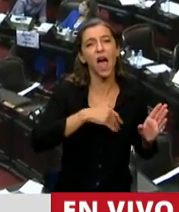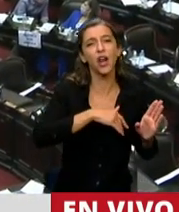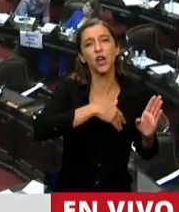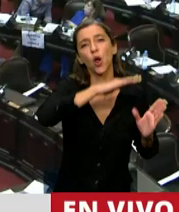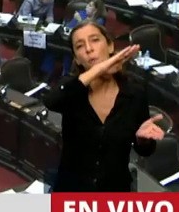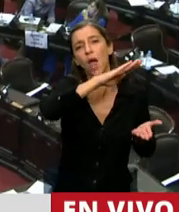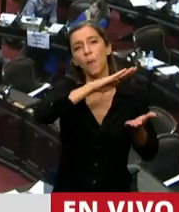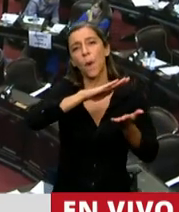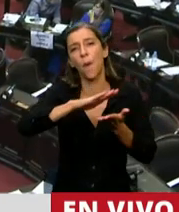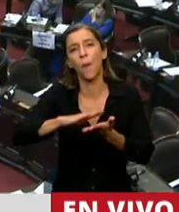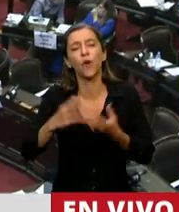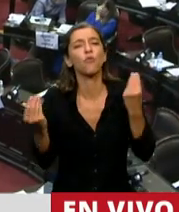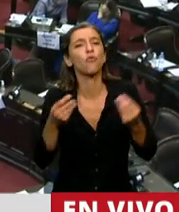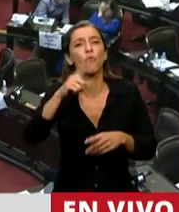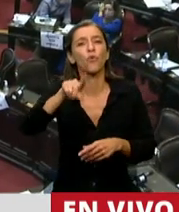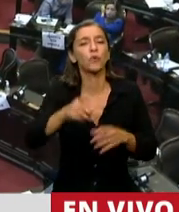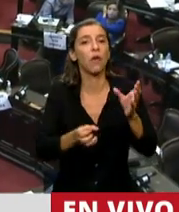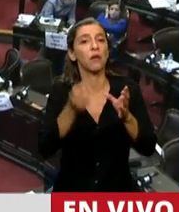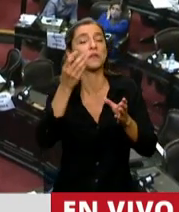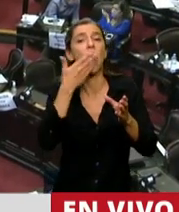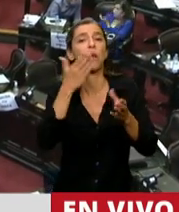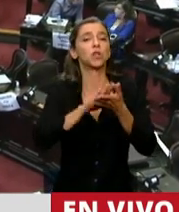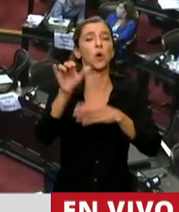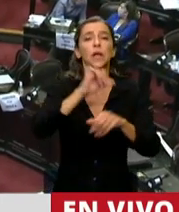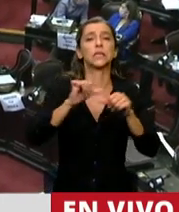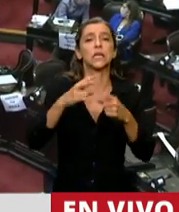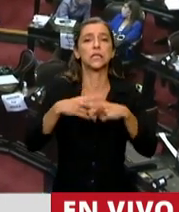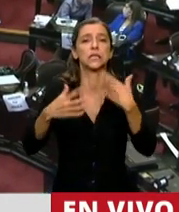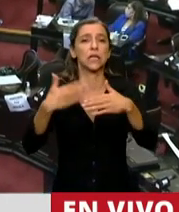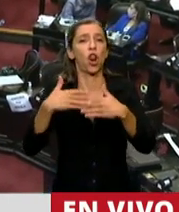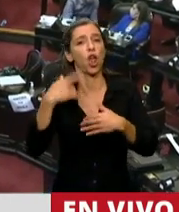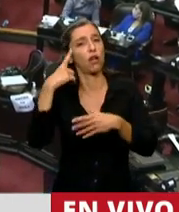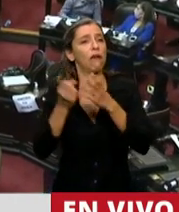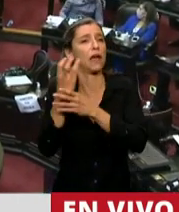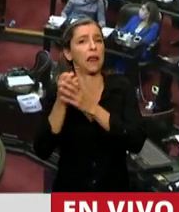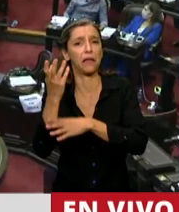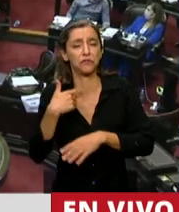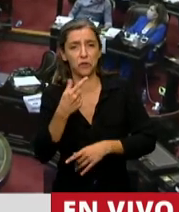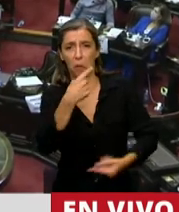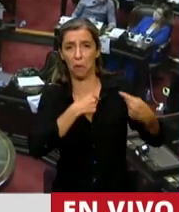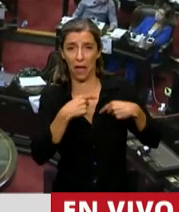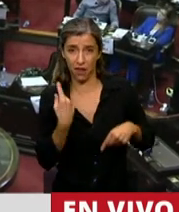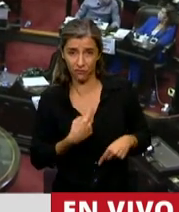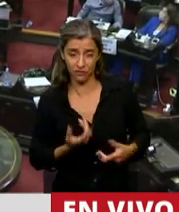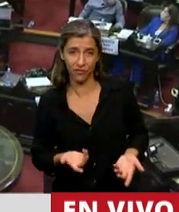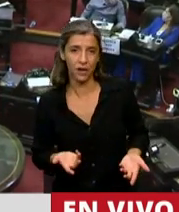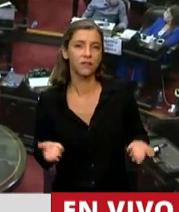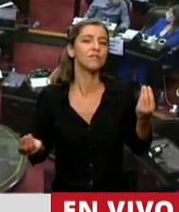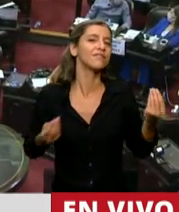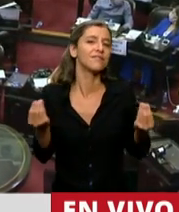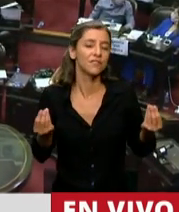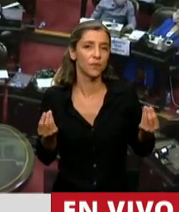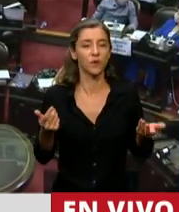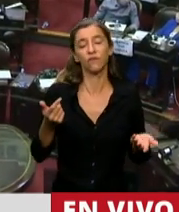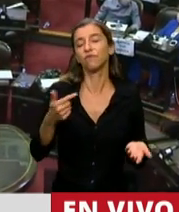ustedes hablan de innovación productiva y ciencia y tecnología y nos echan en la cara no sé qué cosa a nosotros? Entonces, lo que